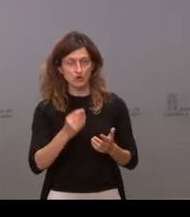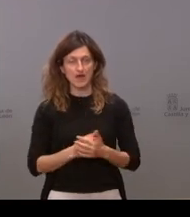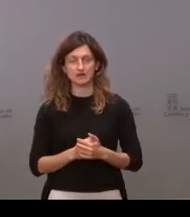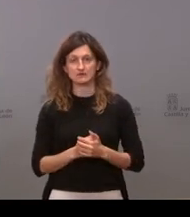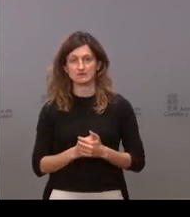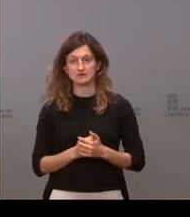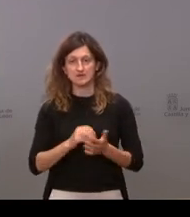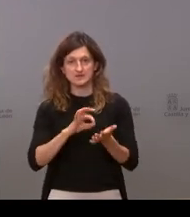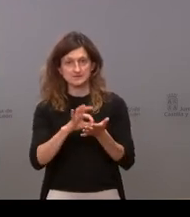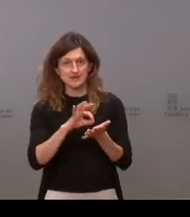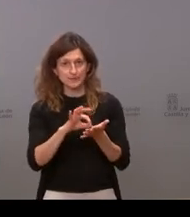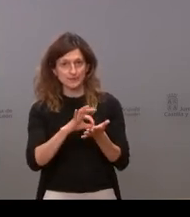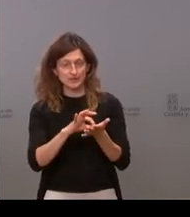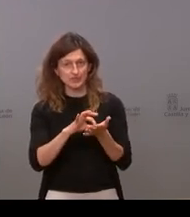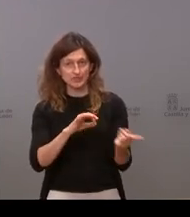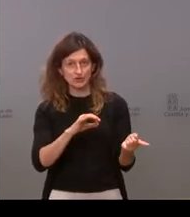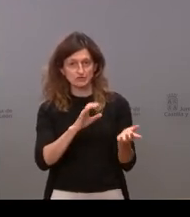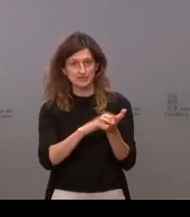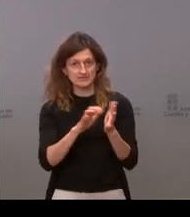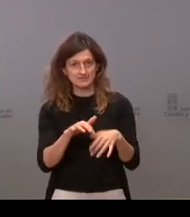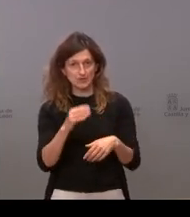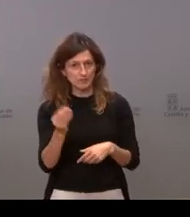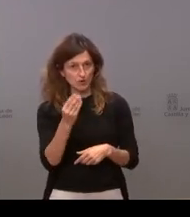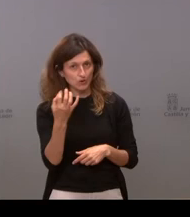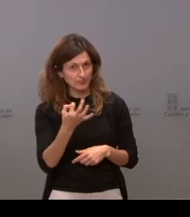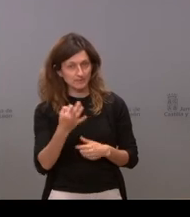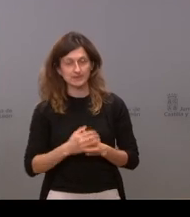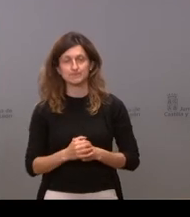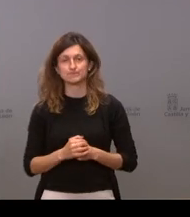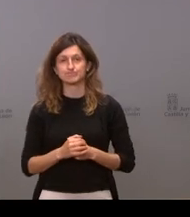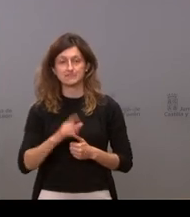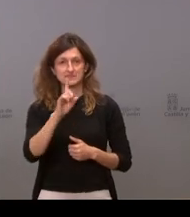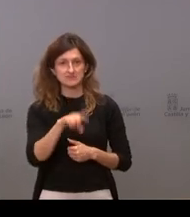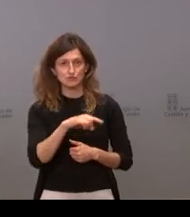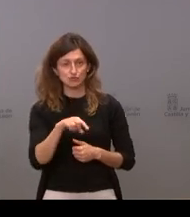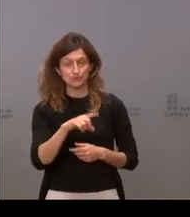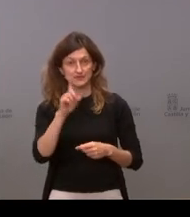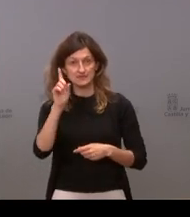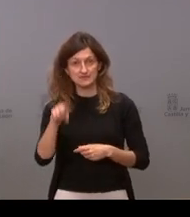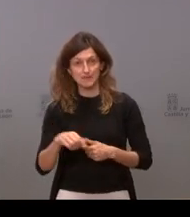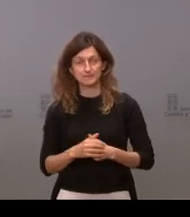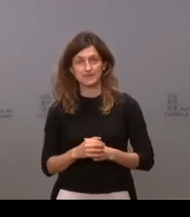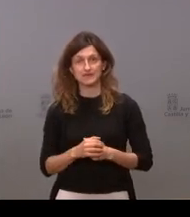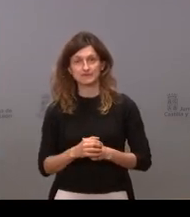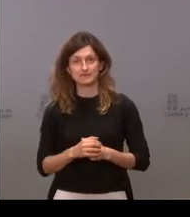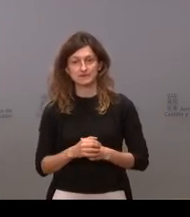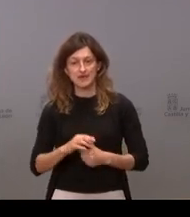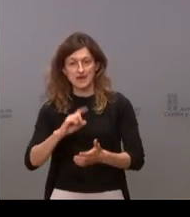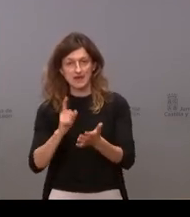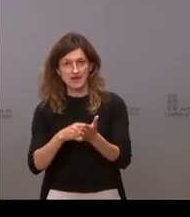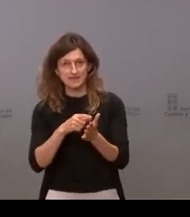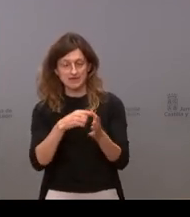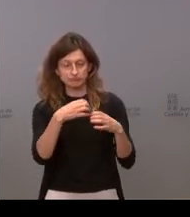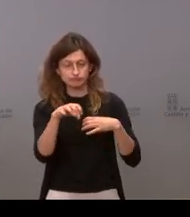mejora de estos servicios que se vienen prestando en la comunidad y también a propósito de la ley de ordenación del territorio